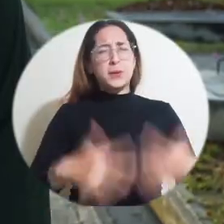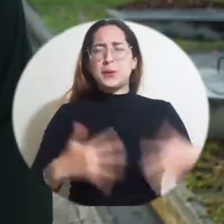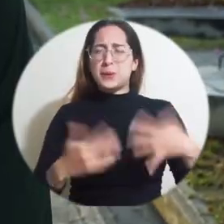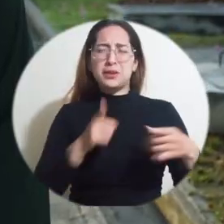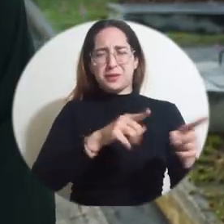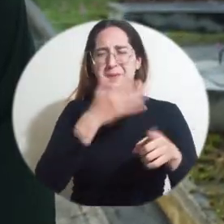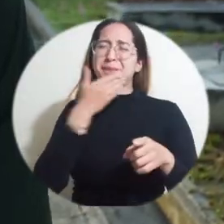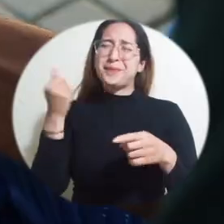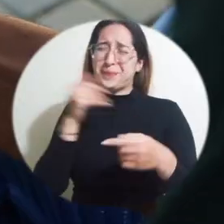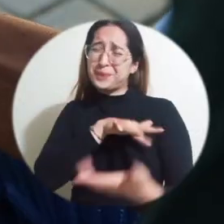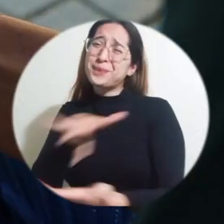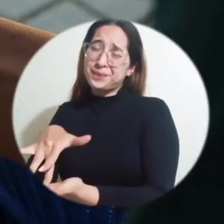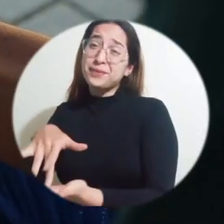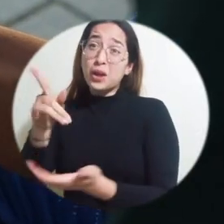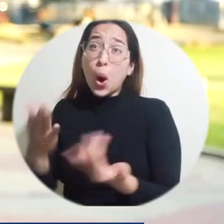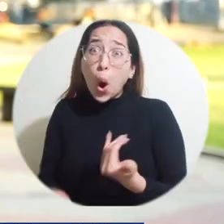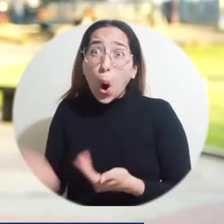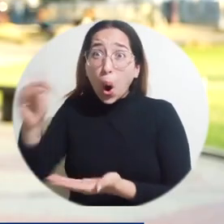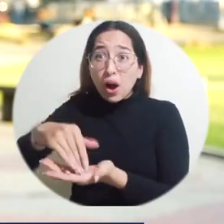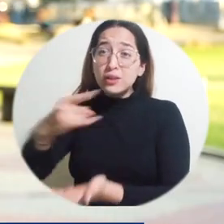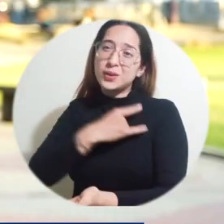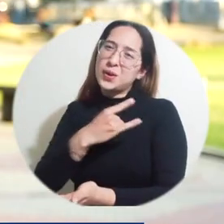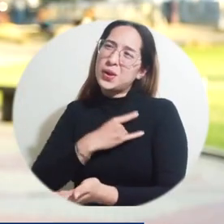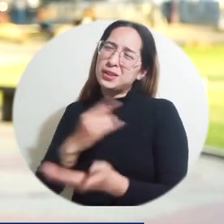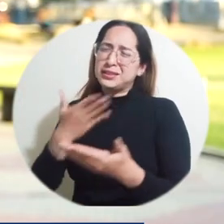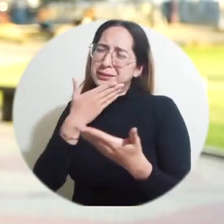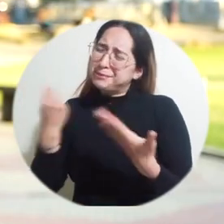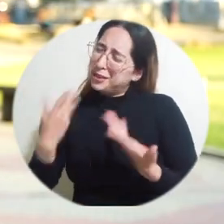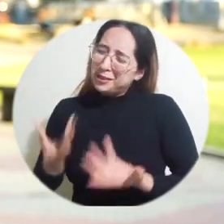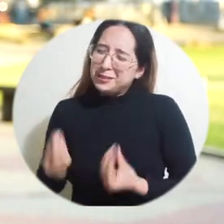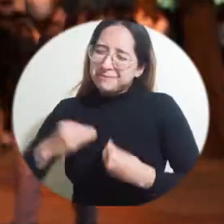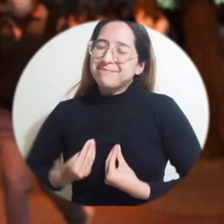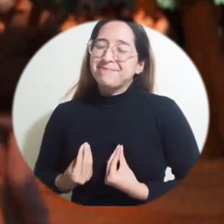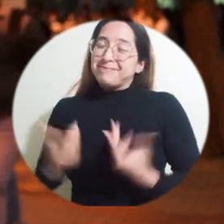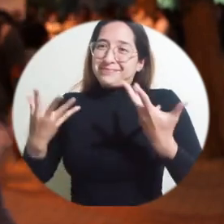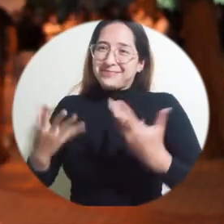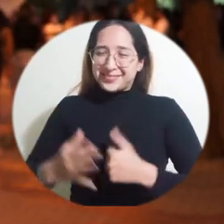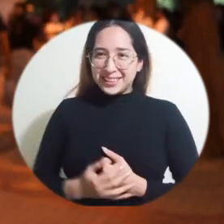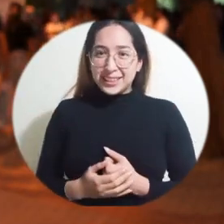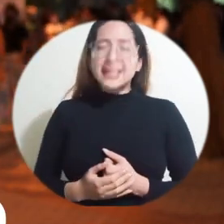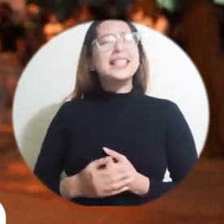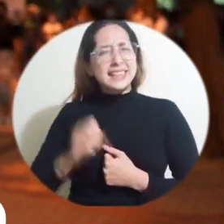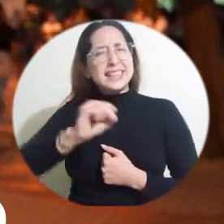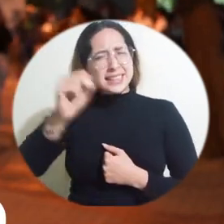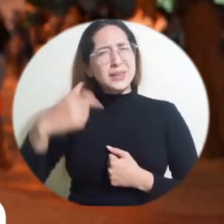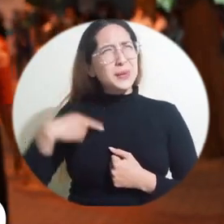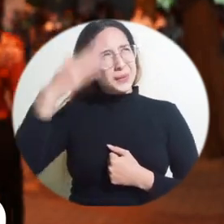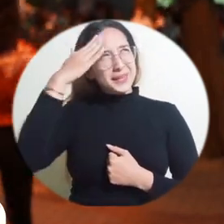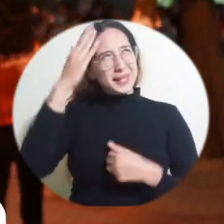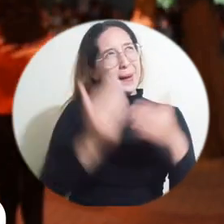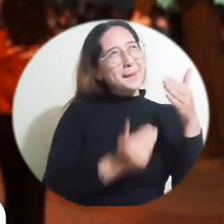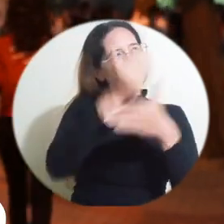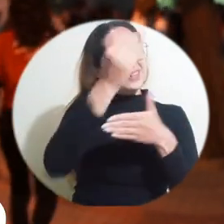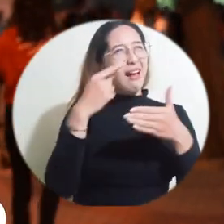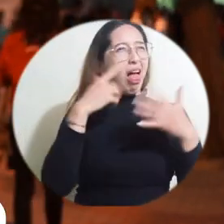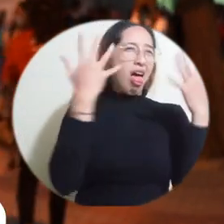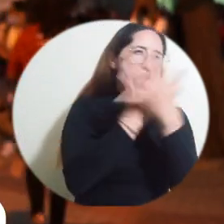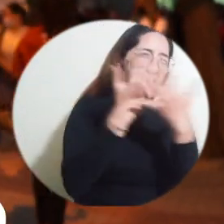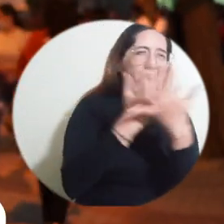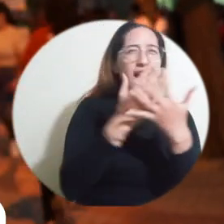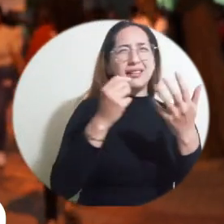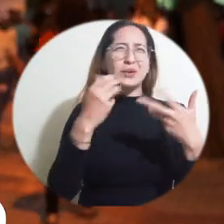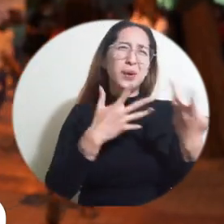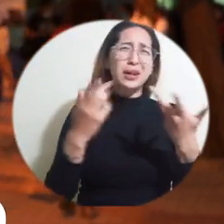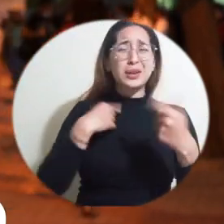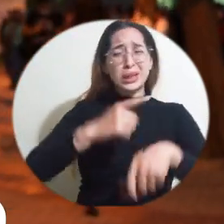la virtualidad. Volver a la universidad otra vez me llena como más. Al principio fue muy confuso, obviamente